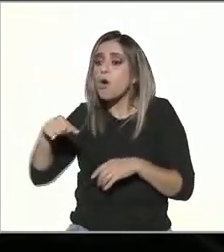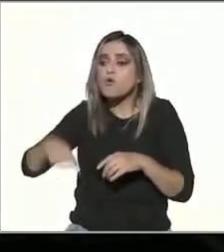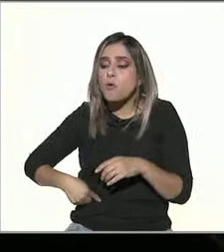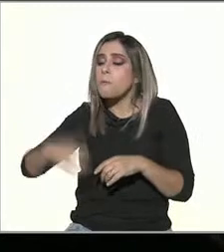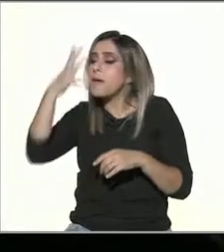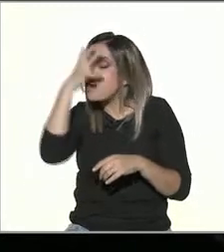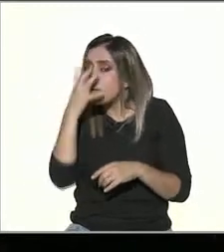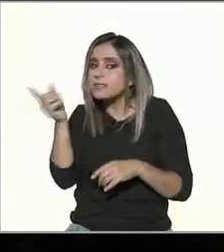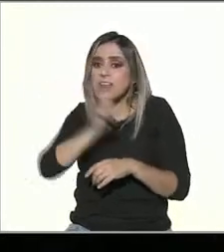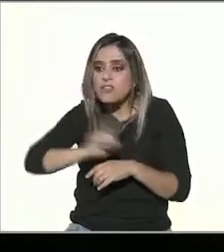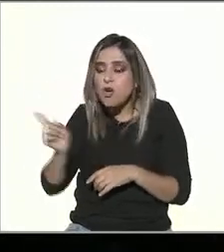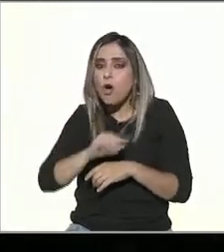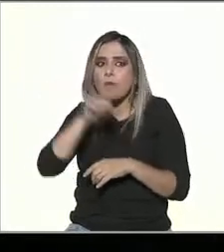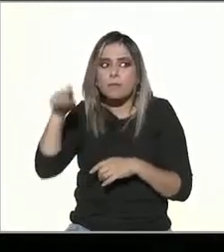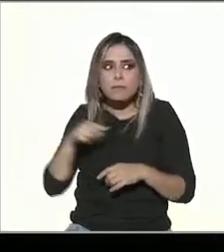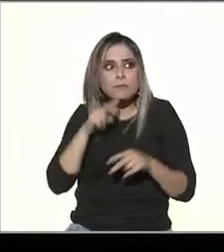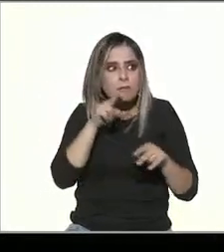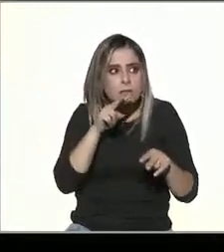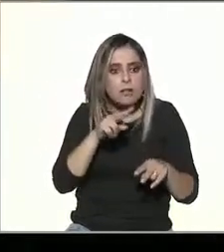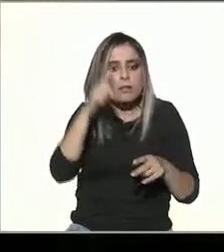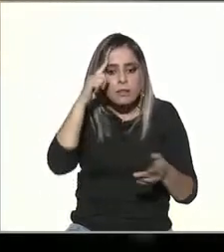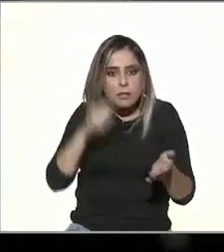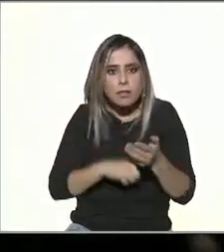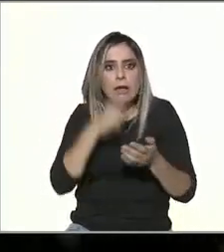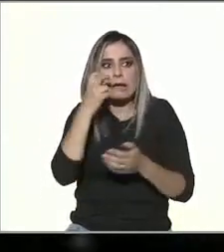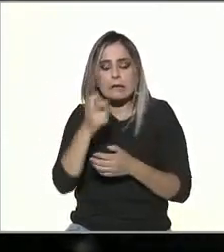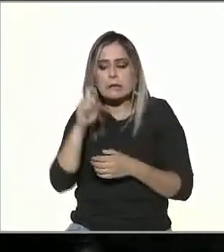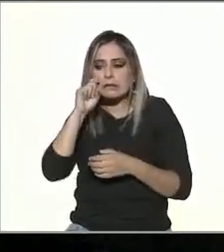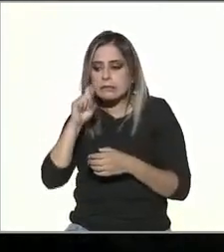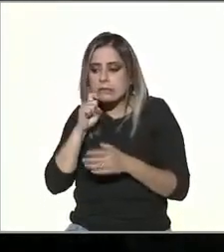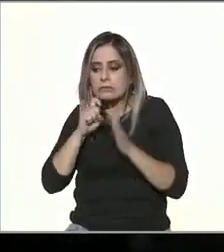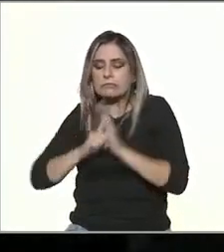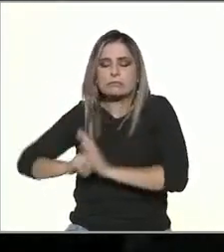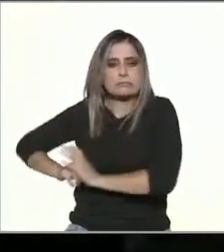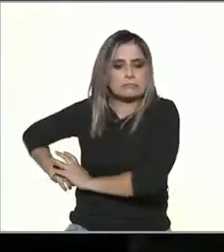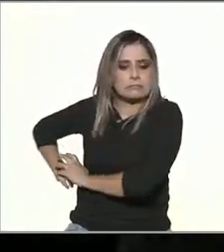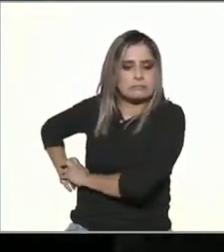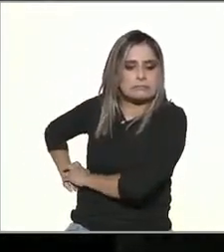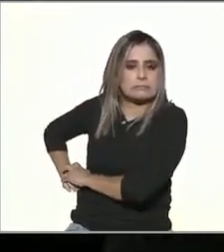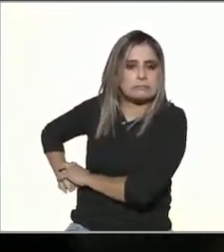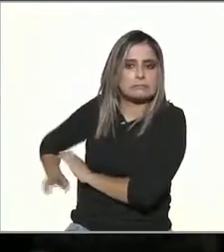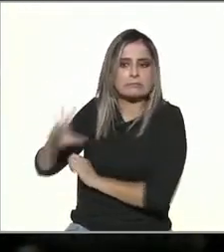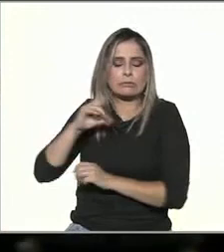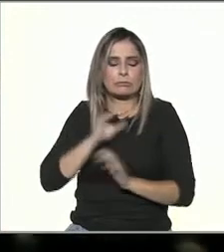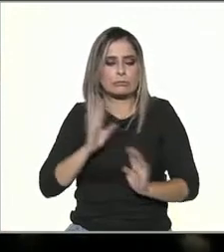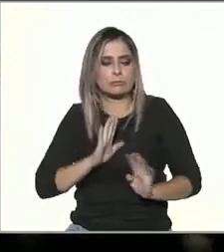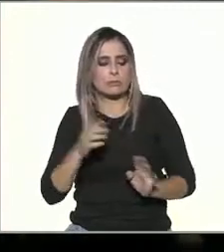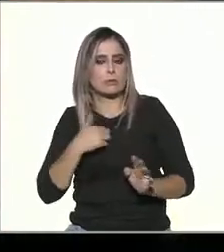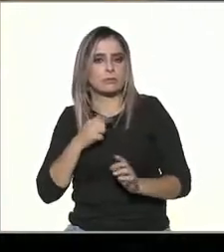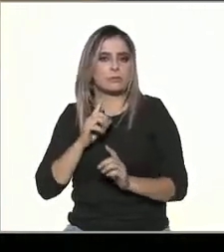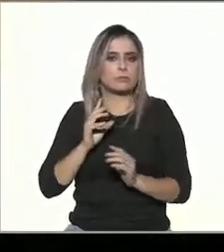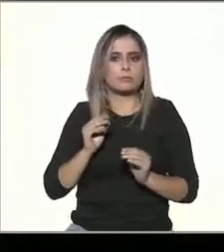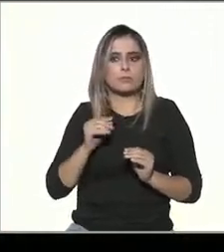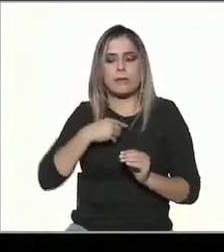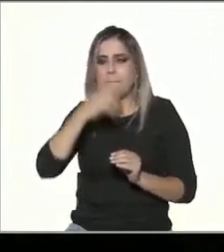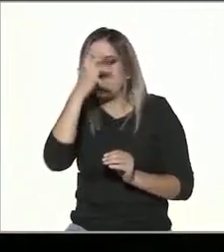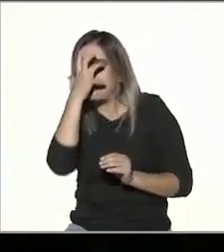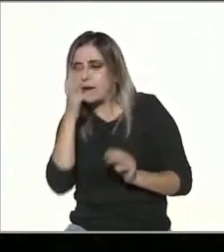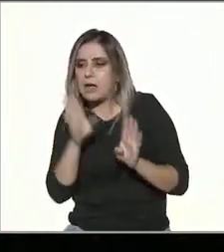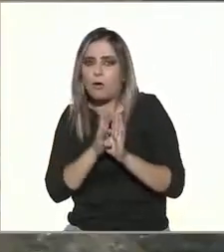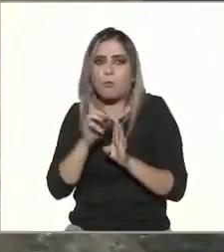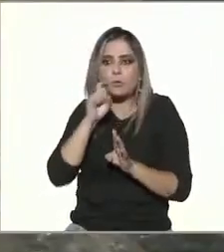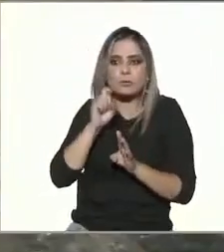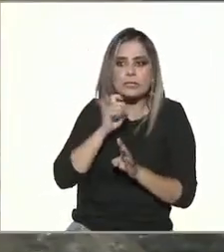vergüenza y entonces escondemos el sexo en una caja de la cual nosotros no tenemos la llave porque nosotros